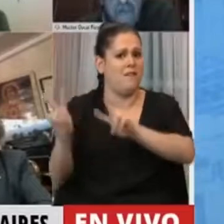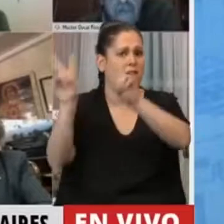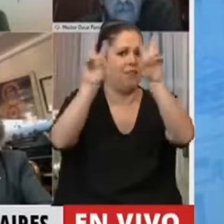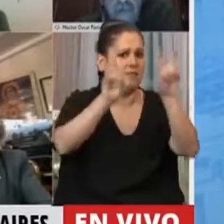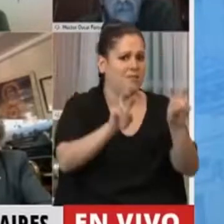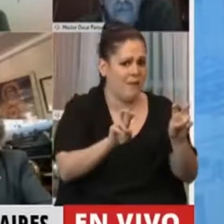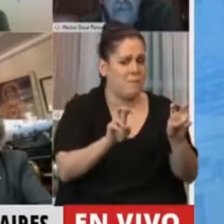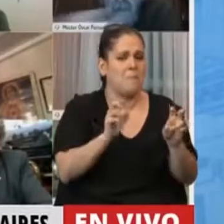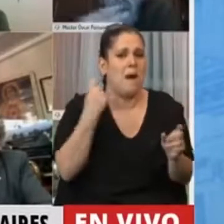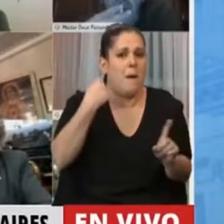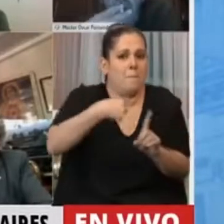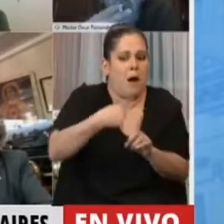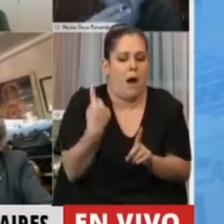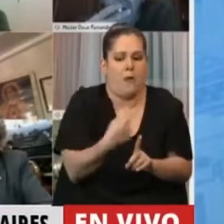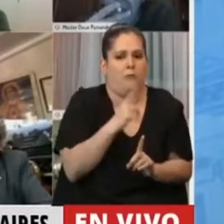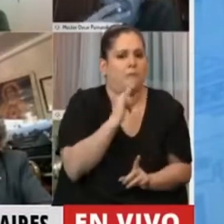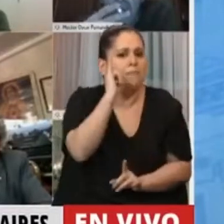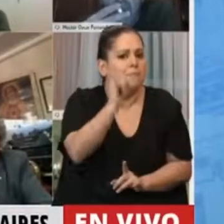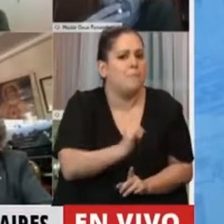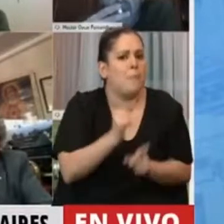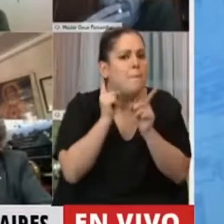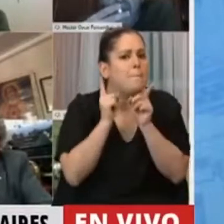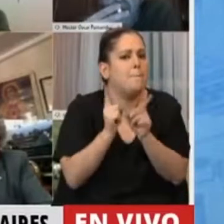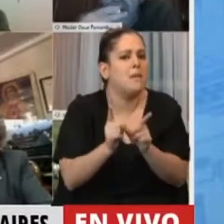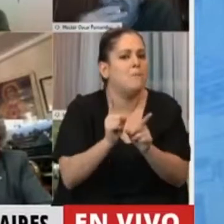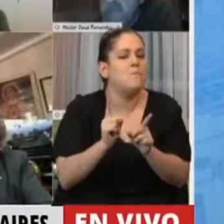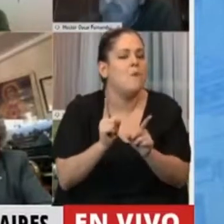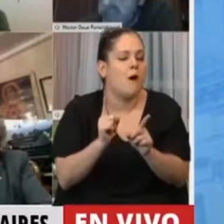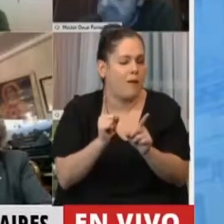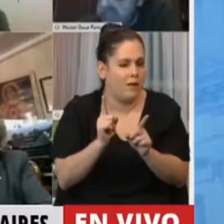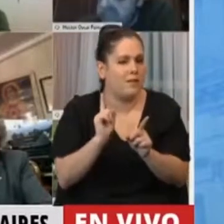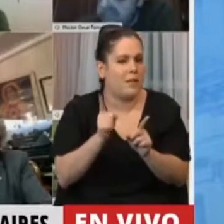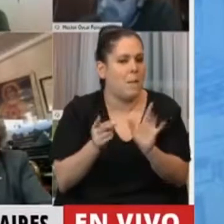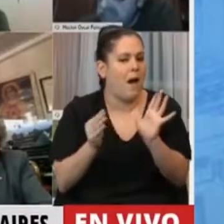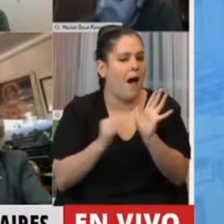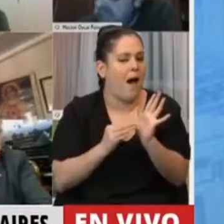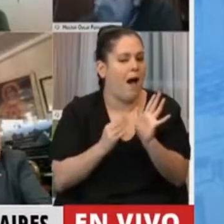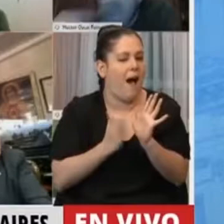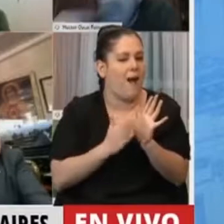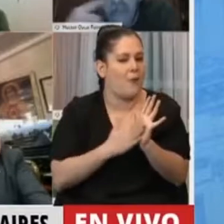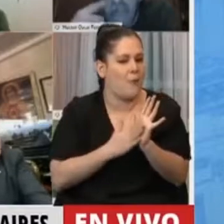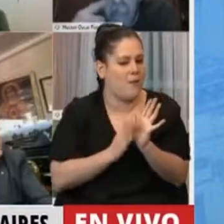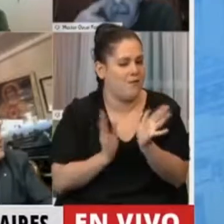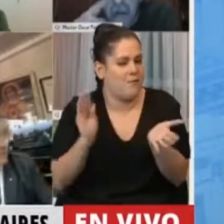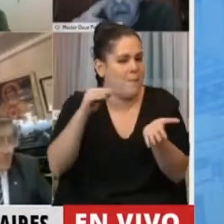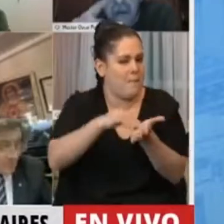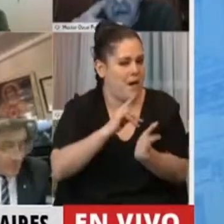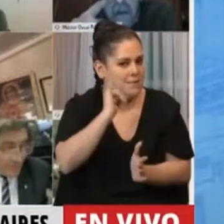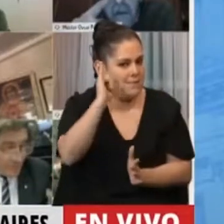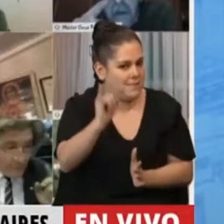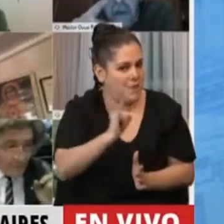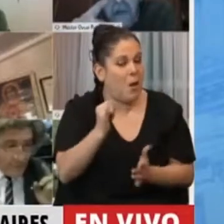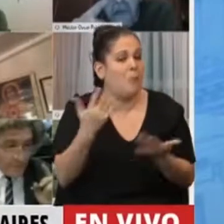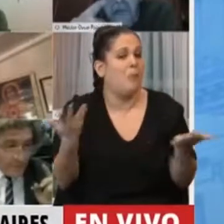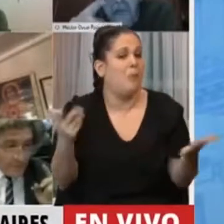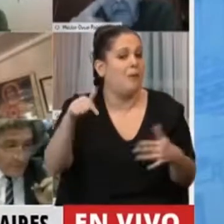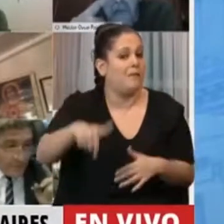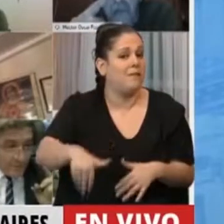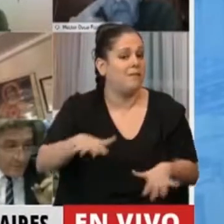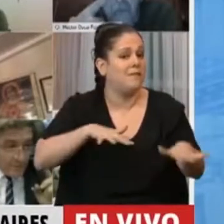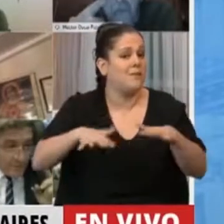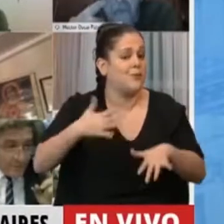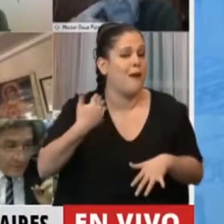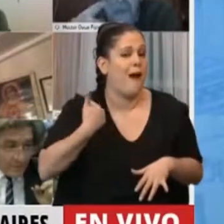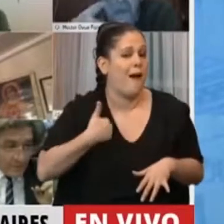lo mismo, sino a actualizar los argumentos, porque vieron cómo son las cosas en la política argentina, ahora